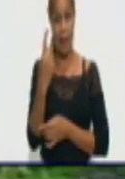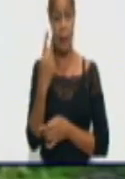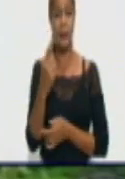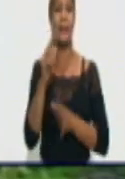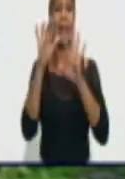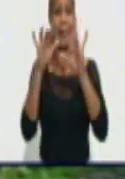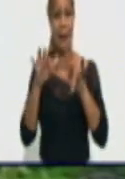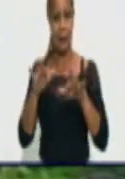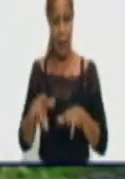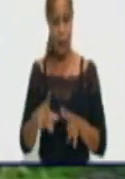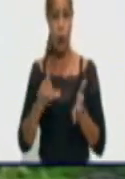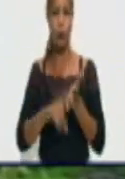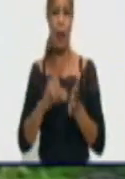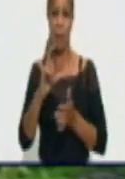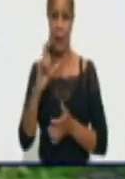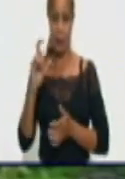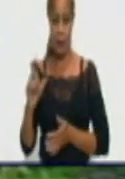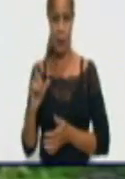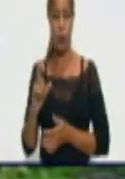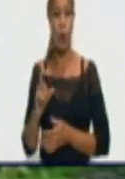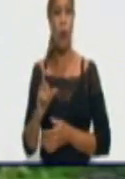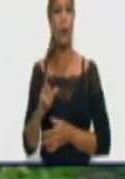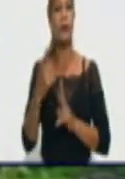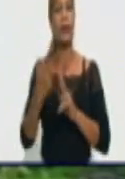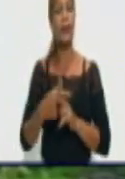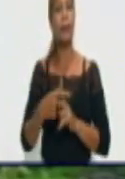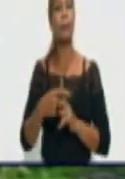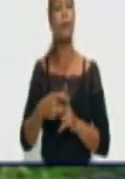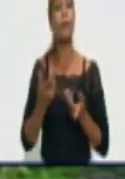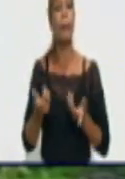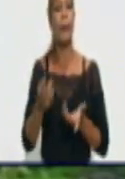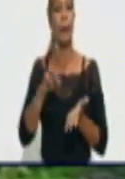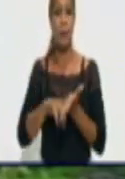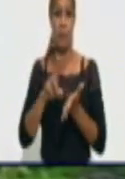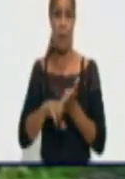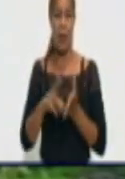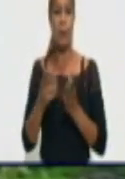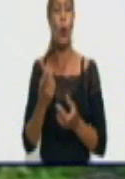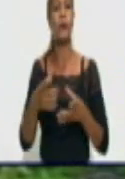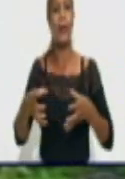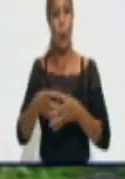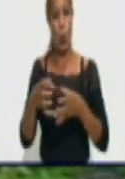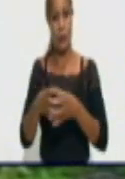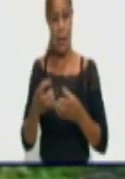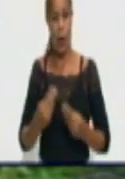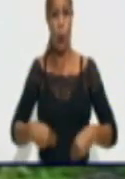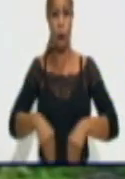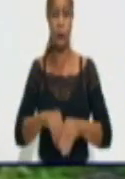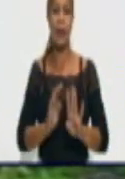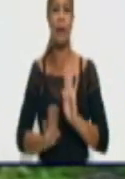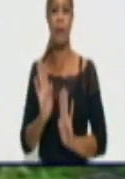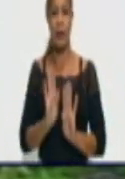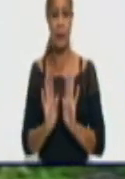Comité Central del Partido Comunista de Cuba y su primer secretario en nuestra provincia de Gran.